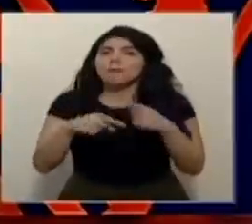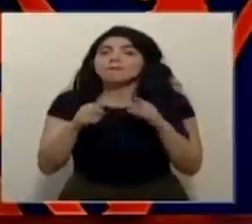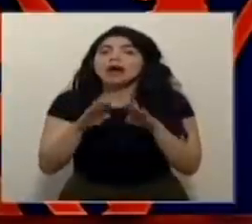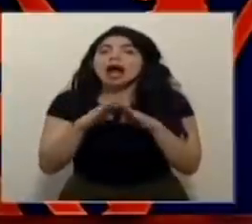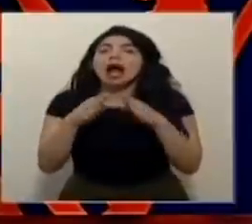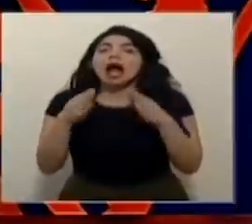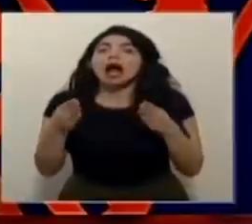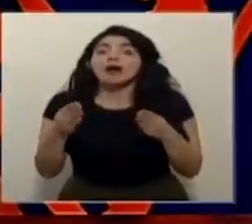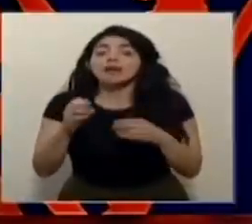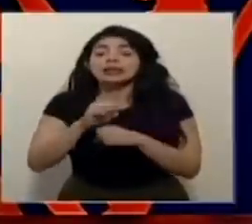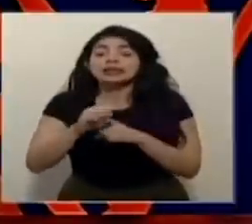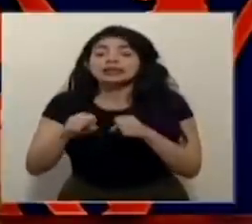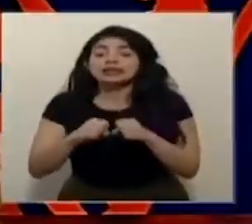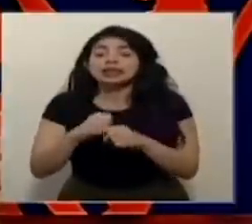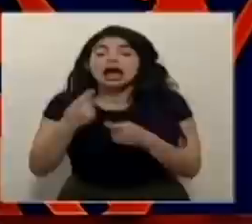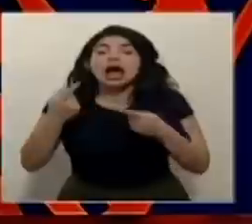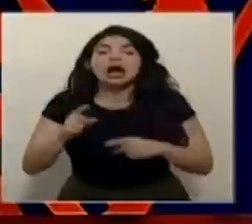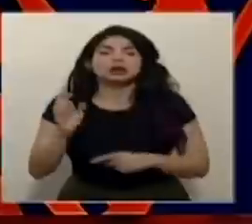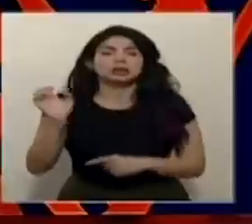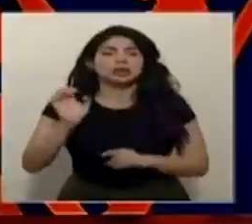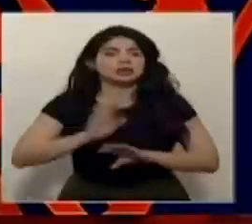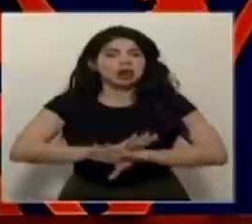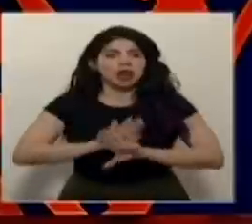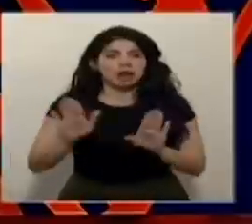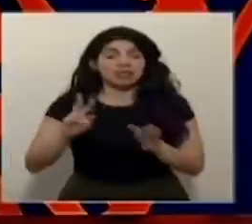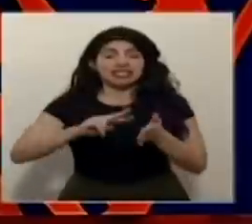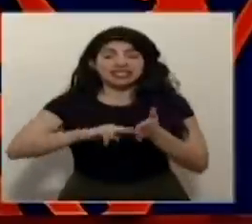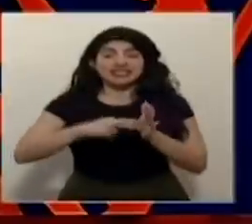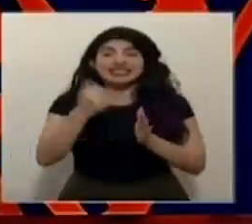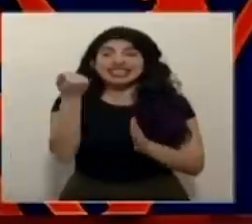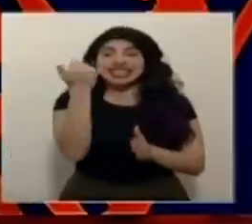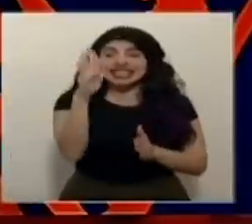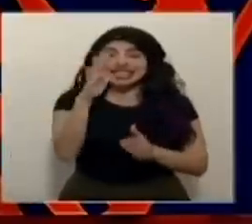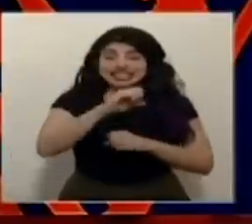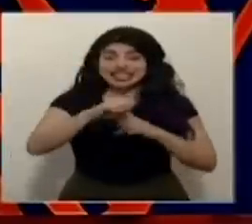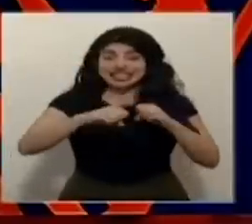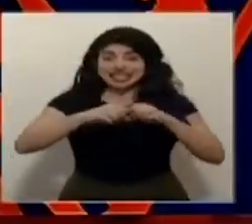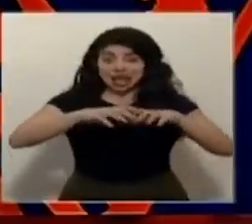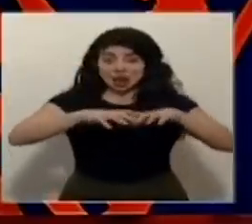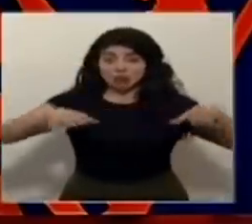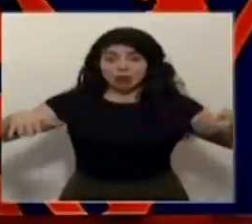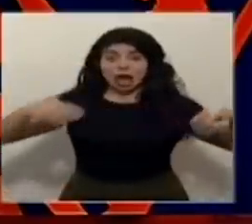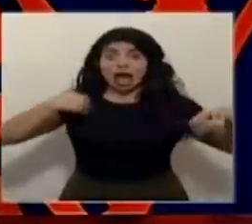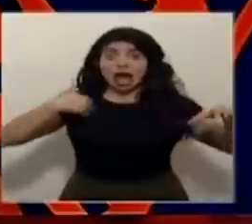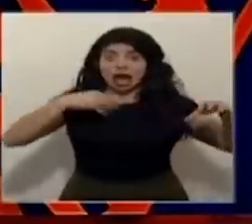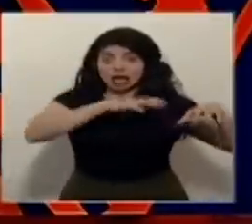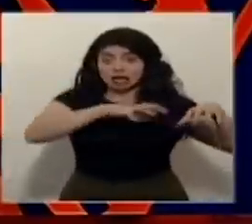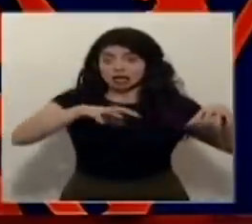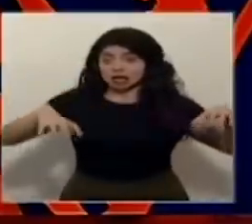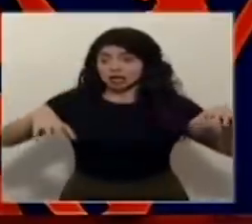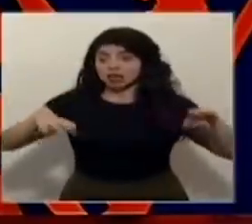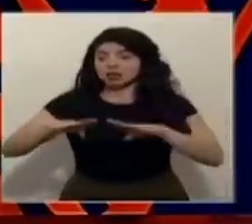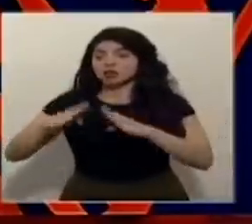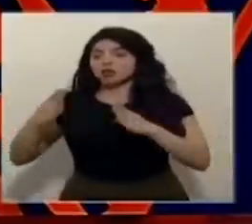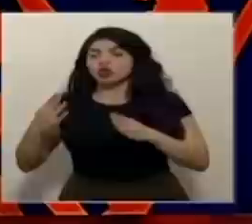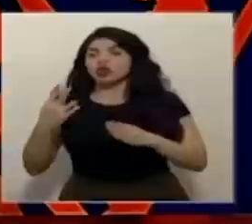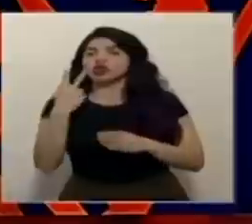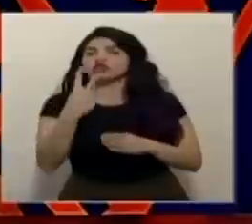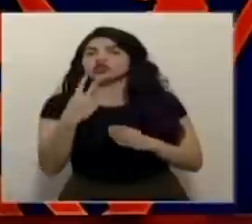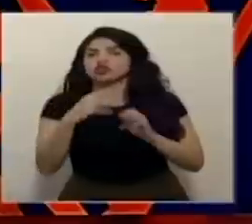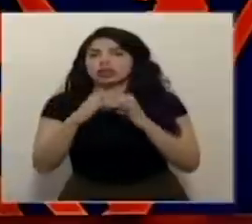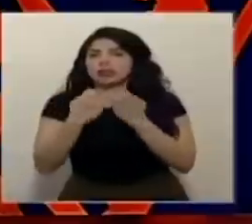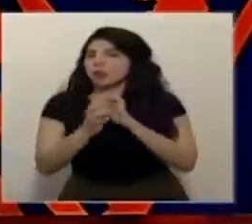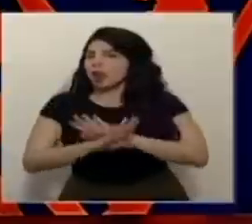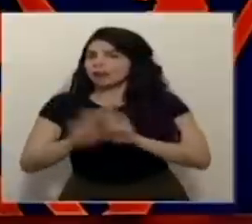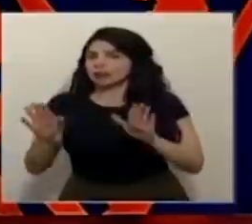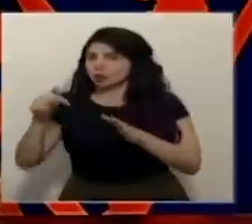salas para emergencias. ¿Qué implica eso? De las 15 salas de operaciones, en estos momentos, se lograron activar dos equipos solamente.